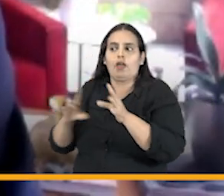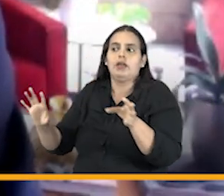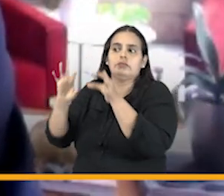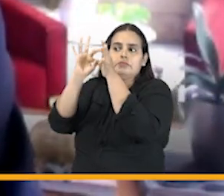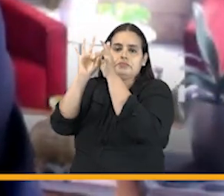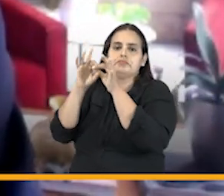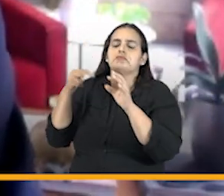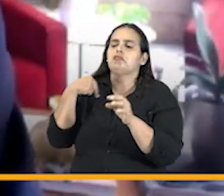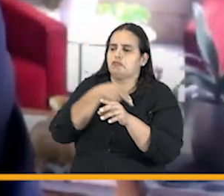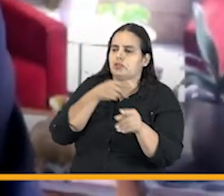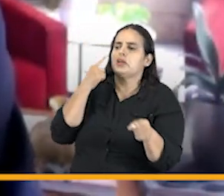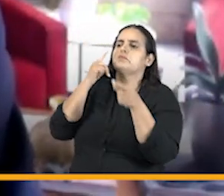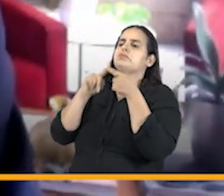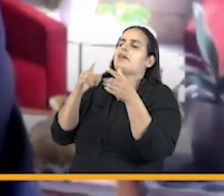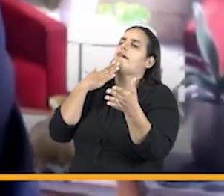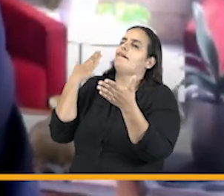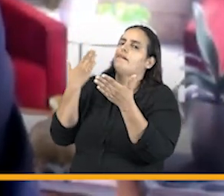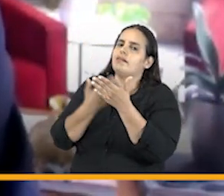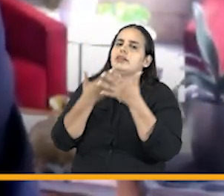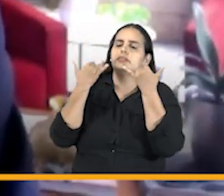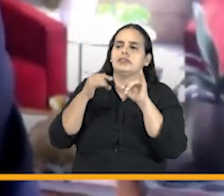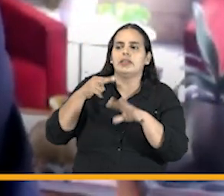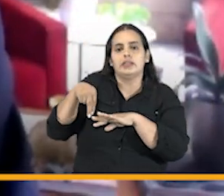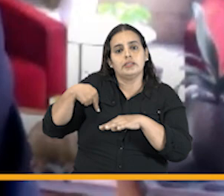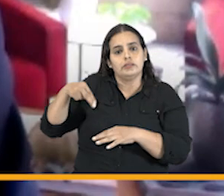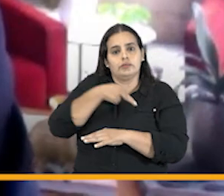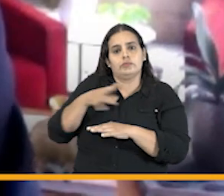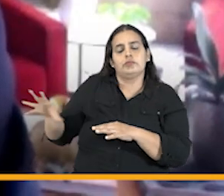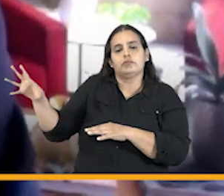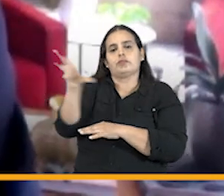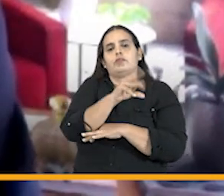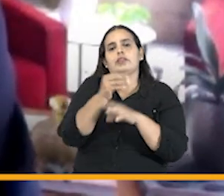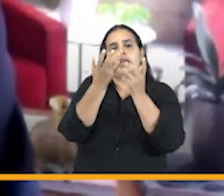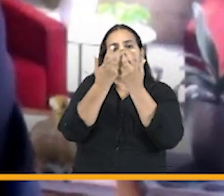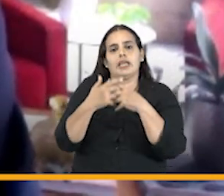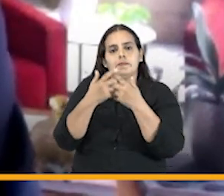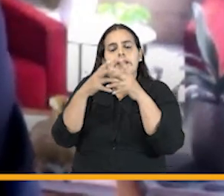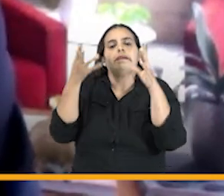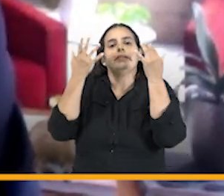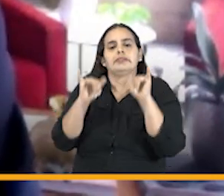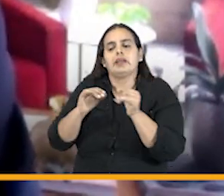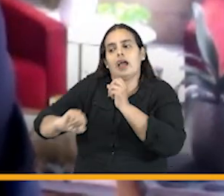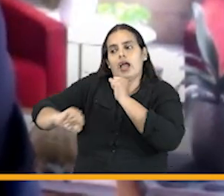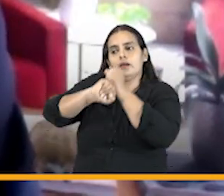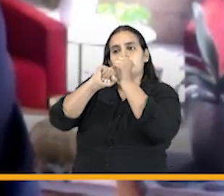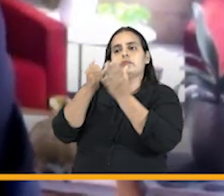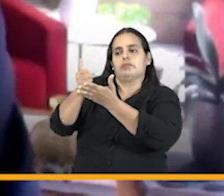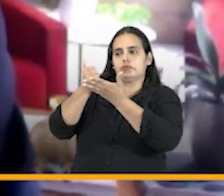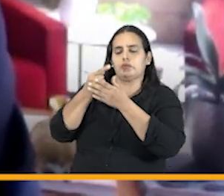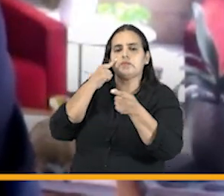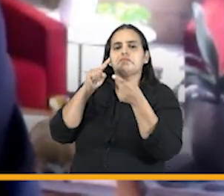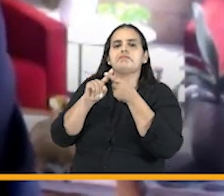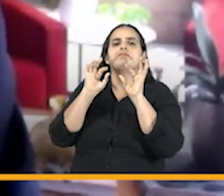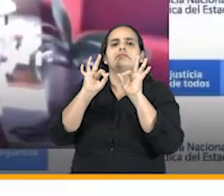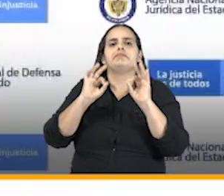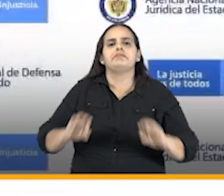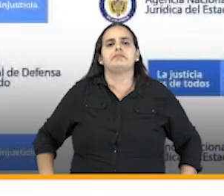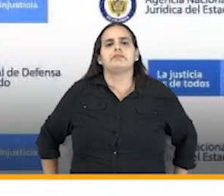por fortuna hemos logrado y agradezco además a todas las entidades que han colaborado en este propósito